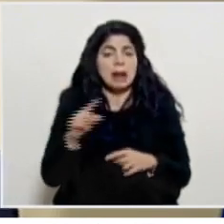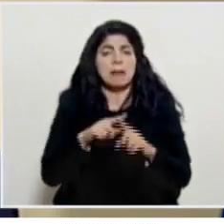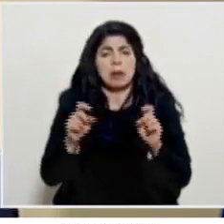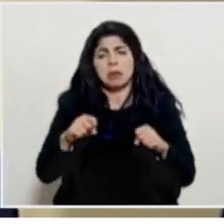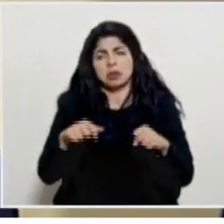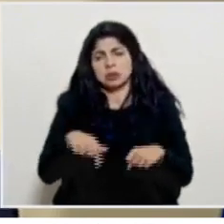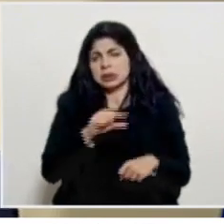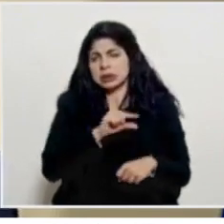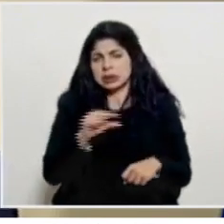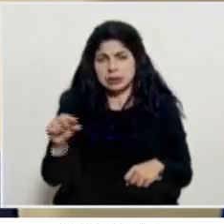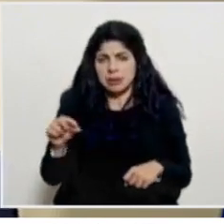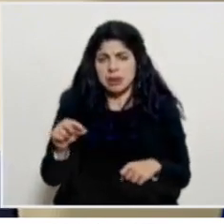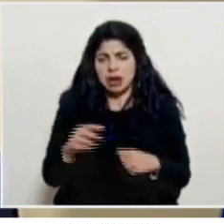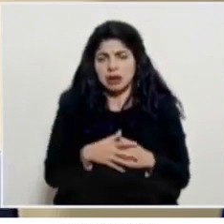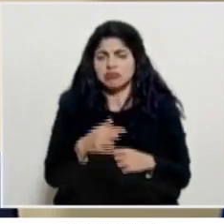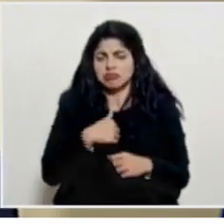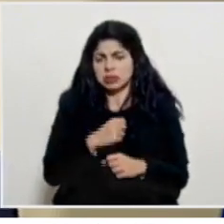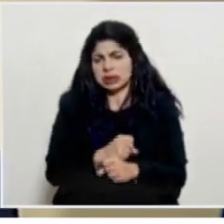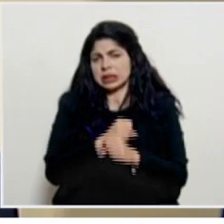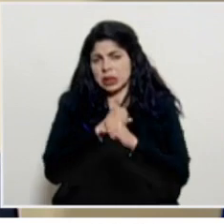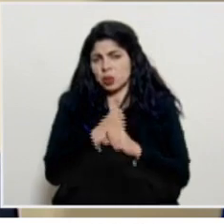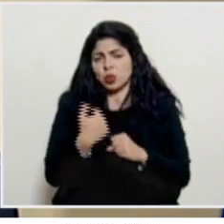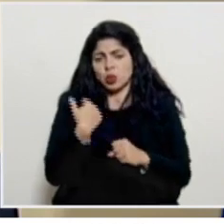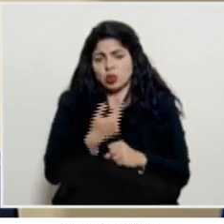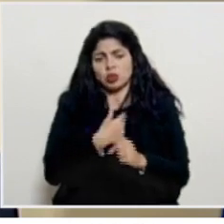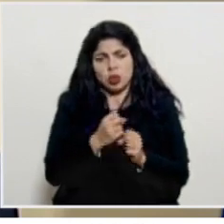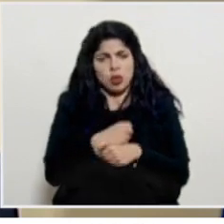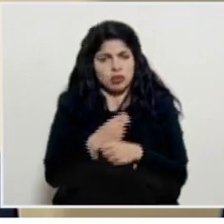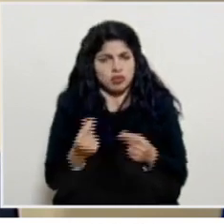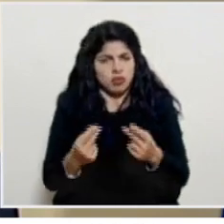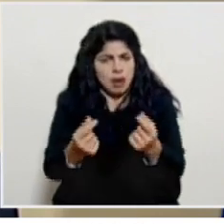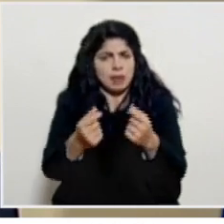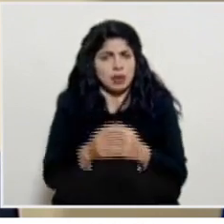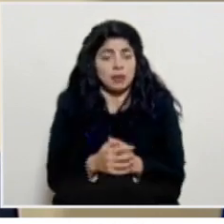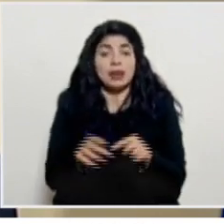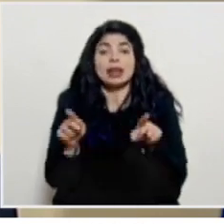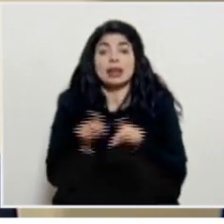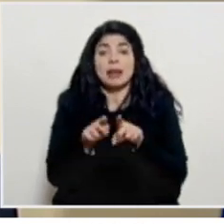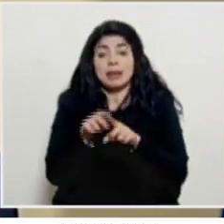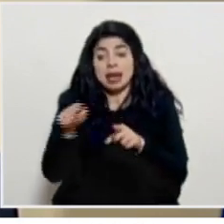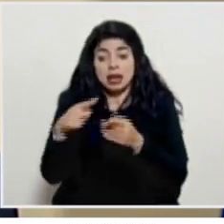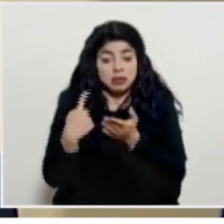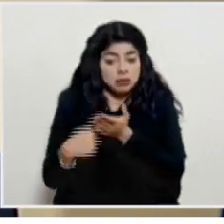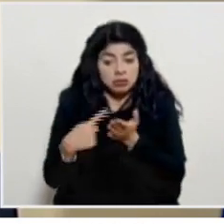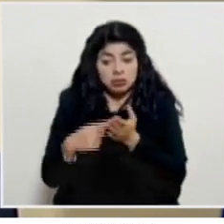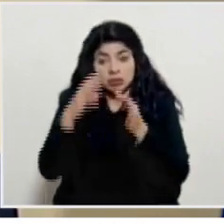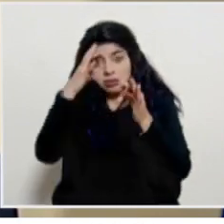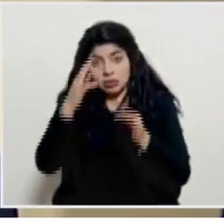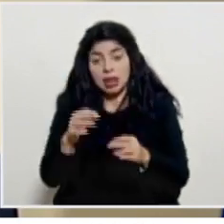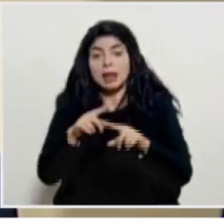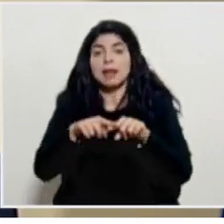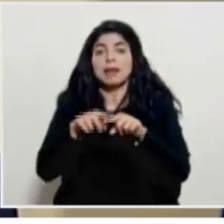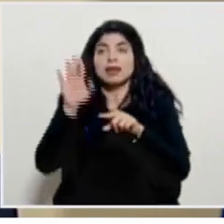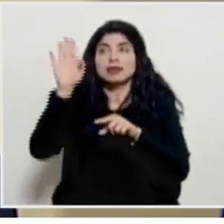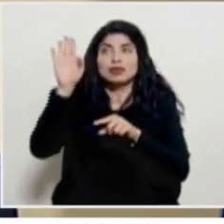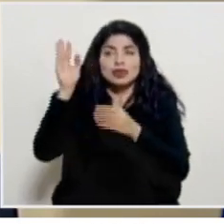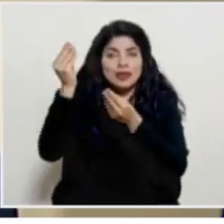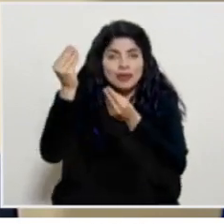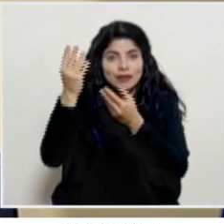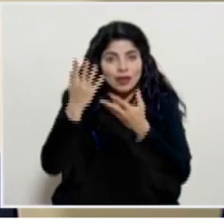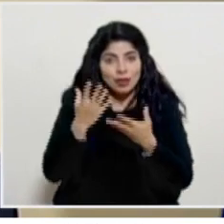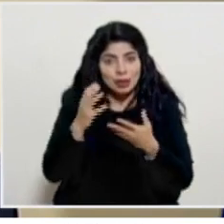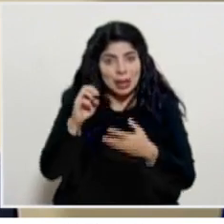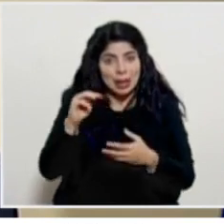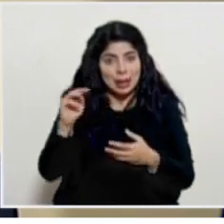puede ser esta misma semana en eso les aseguro que lo haremos rápido y también ahí se definirá también de acuerdo a la información que vaya a dar a